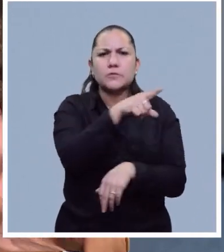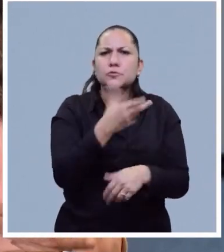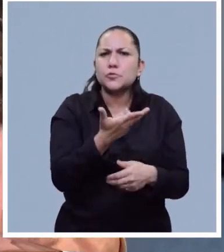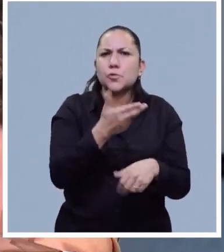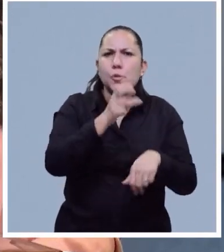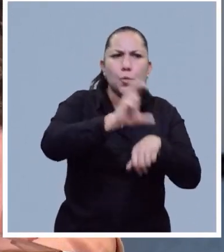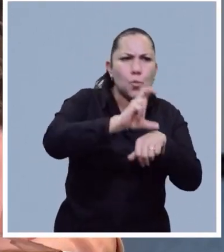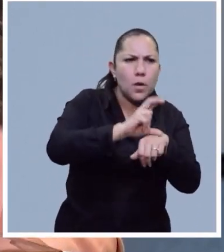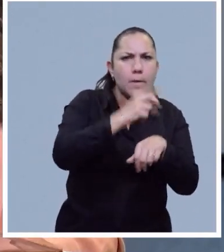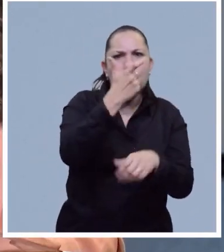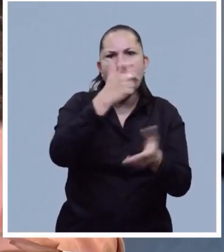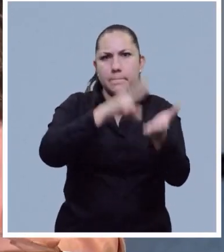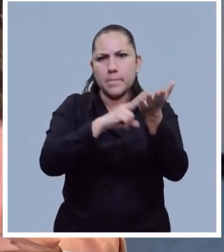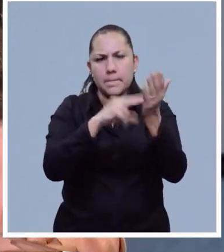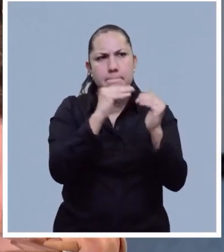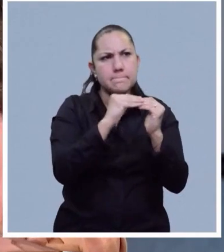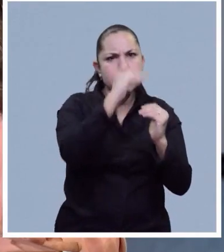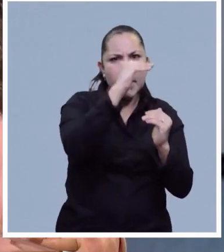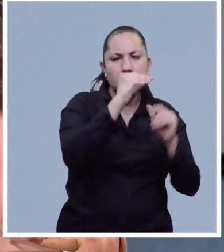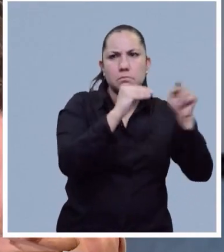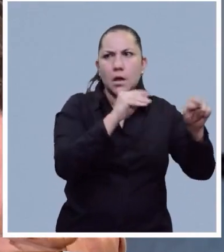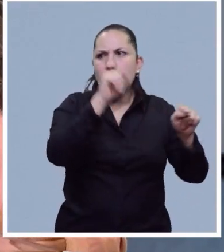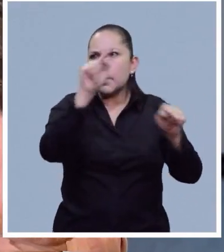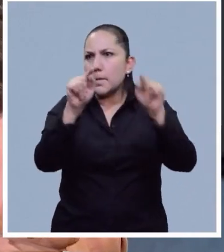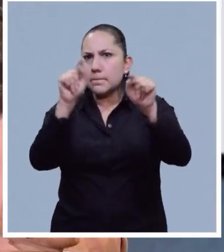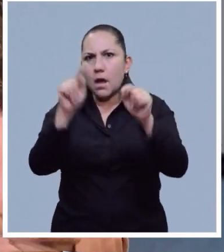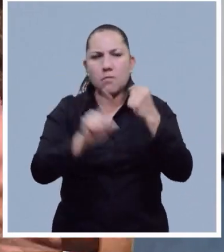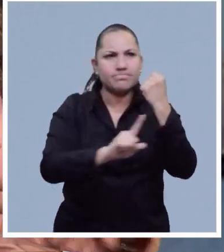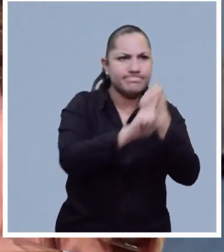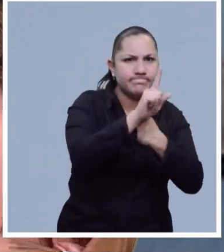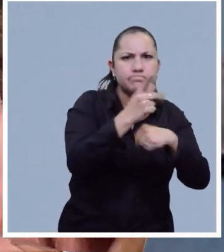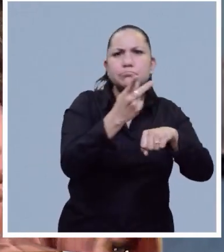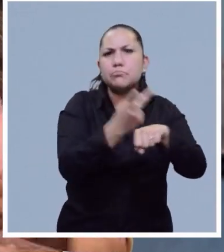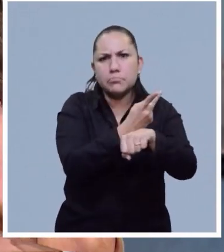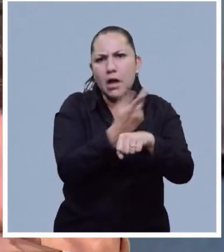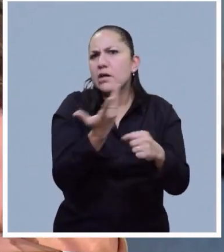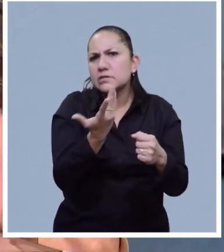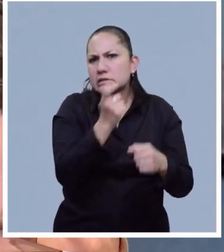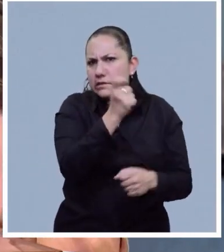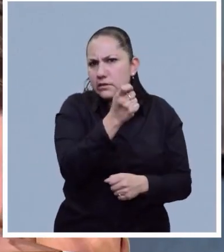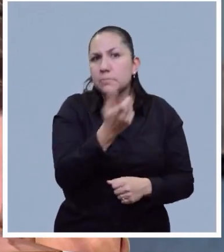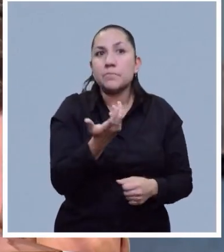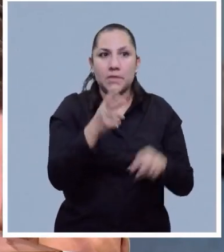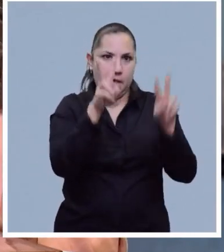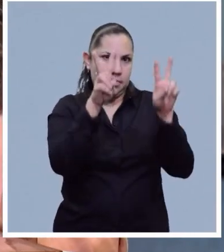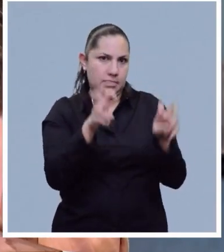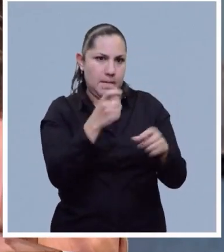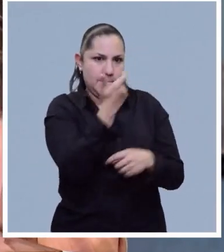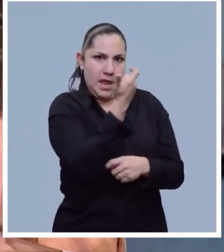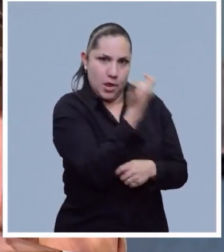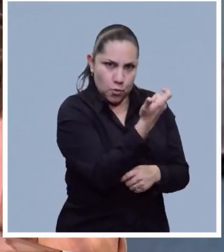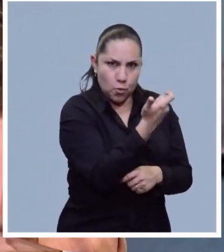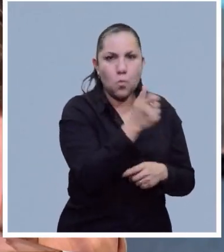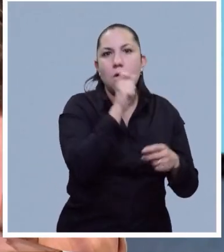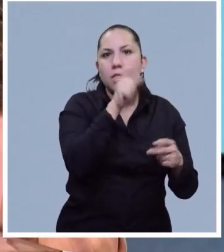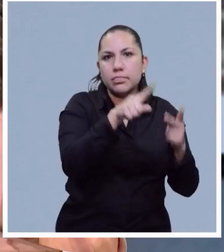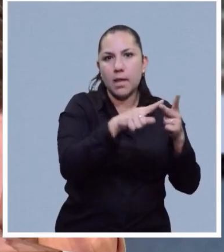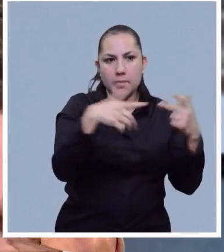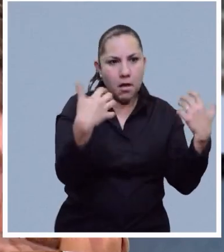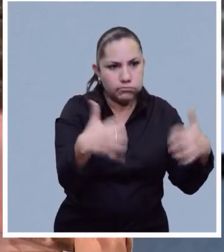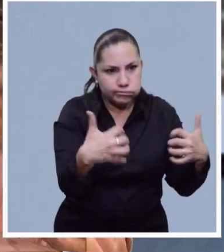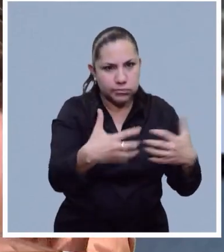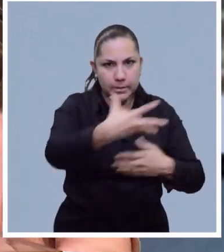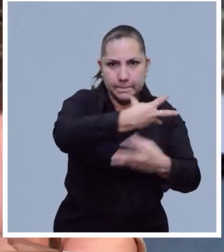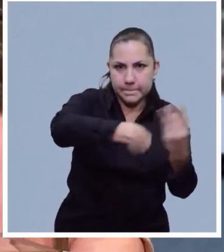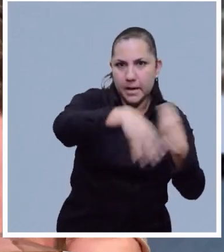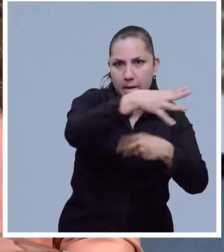repercusiones que ya se están viviendo también a partir del aumento del precio del huevo y pues también otras también a nivel económico y por supuesto en la parte de